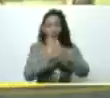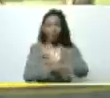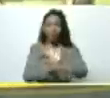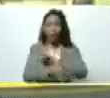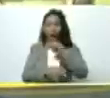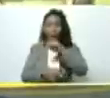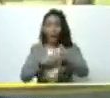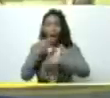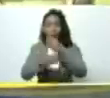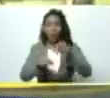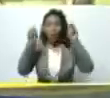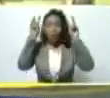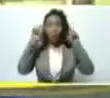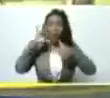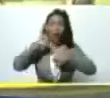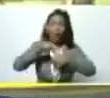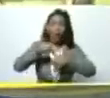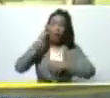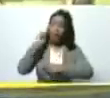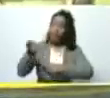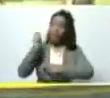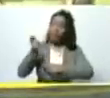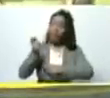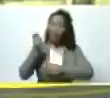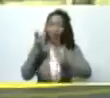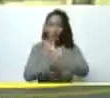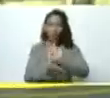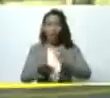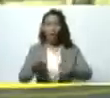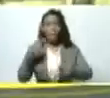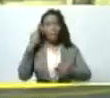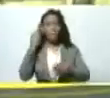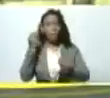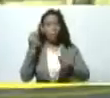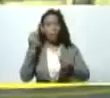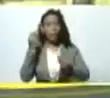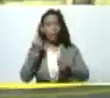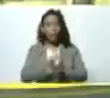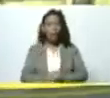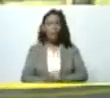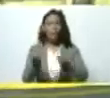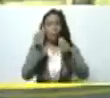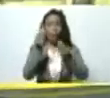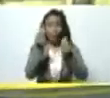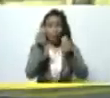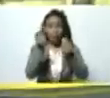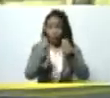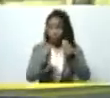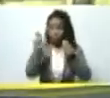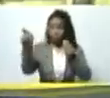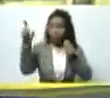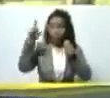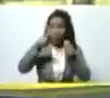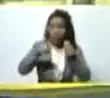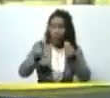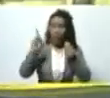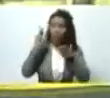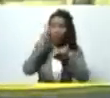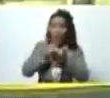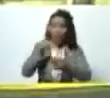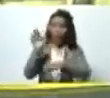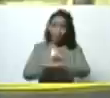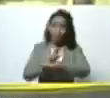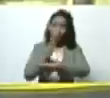haciendo la nueva ingeniería financiera bancaria monetaria para que el dinero que necesite le llegue a tiempo